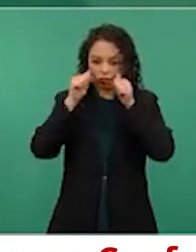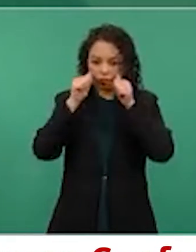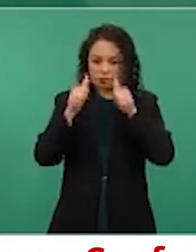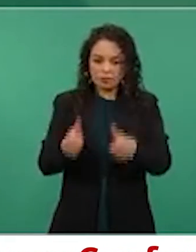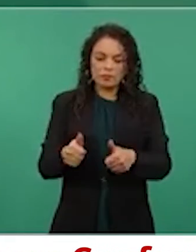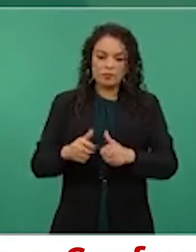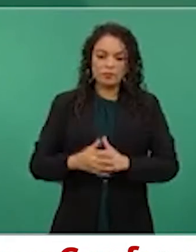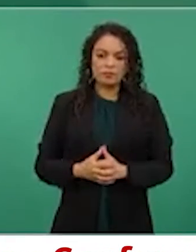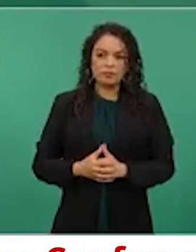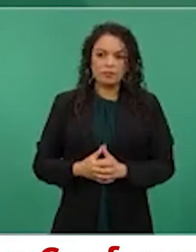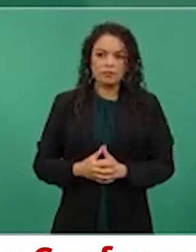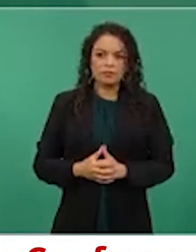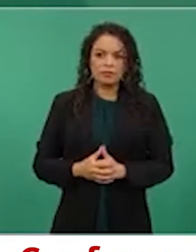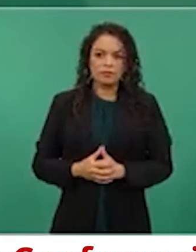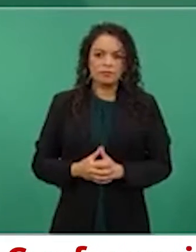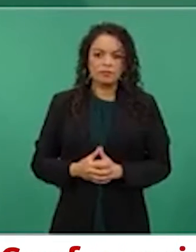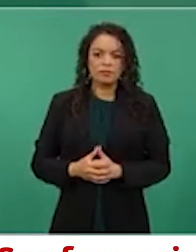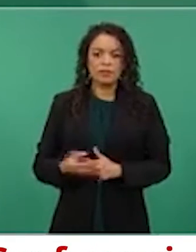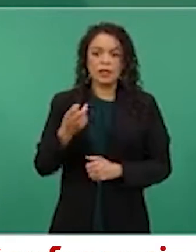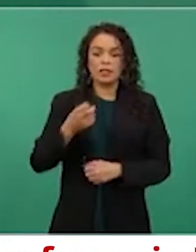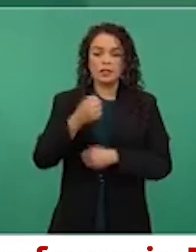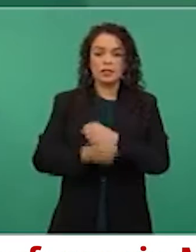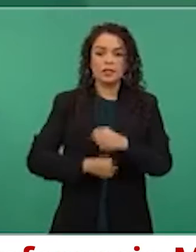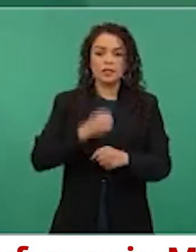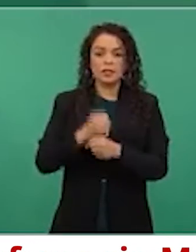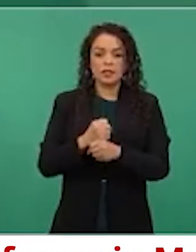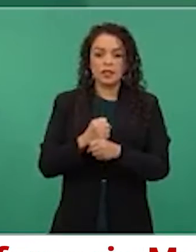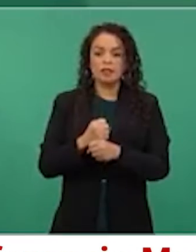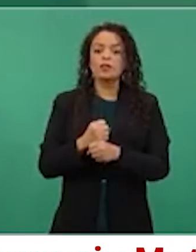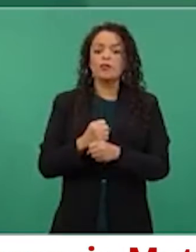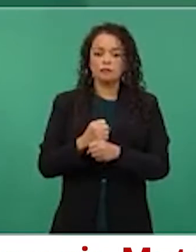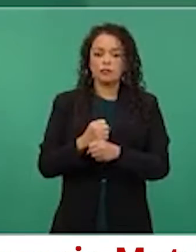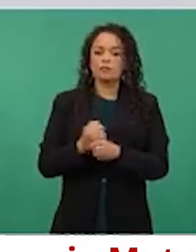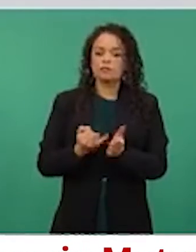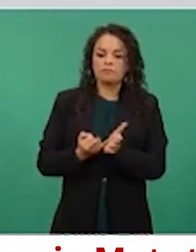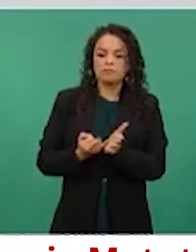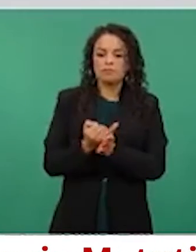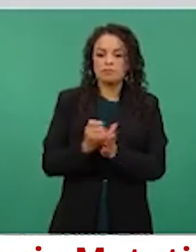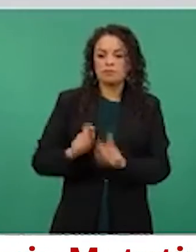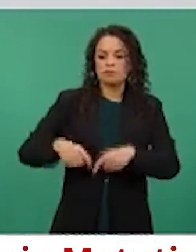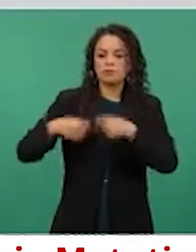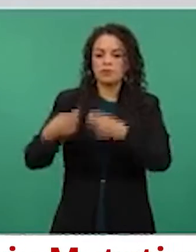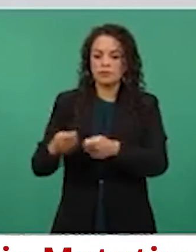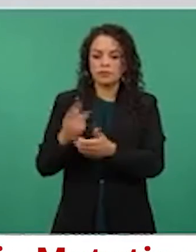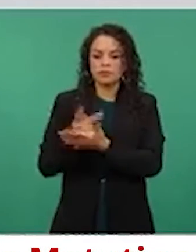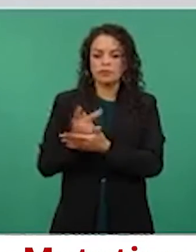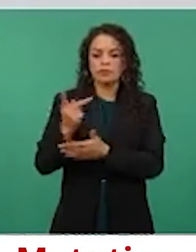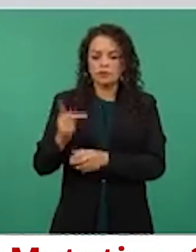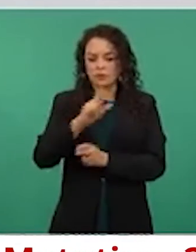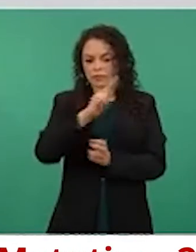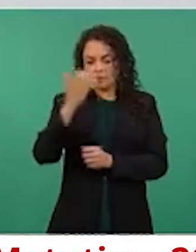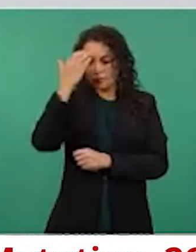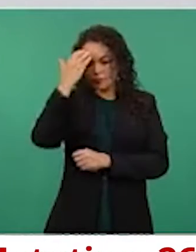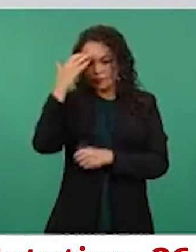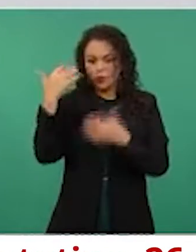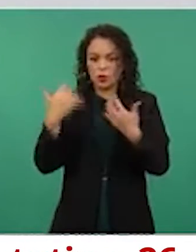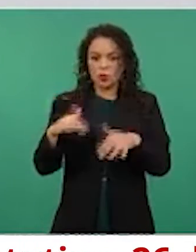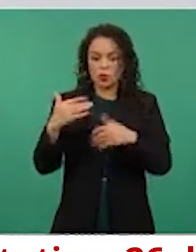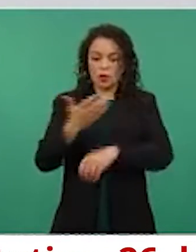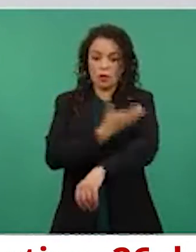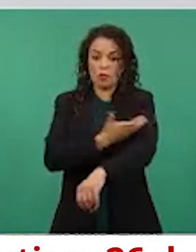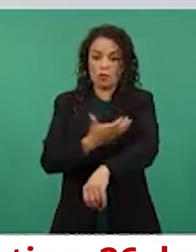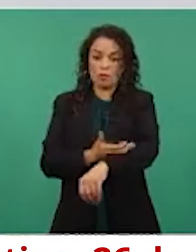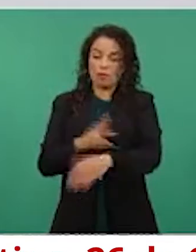medicina. Este año, el jurado decidió otorgar el reconocimiento a grandes colegas por su